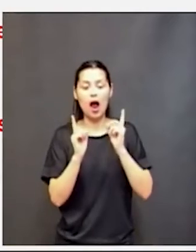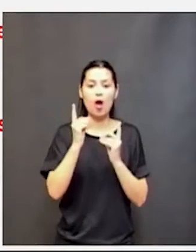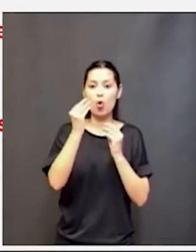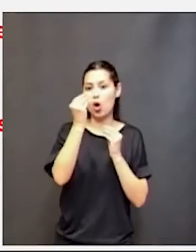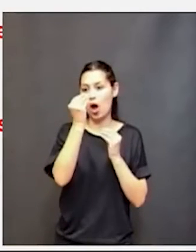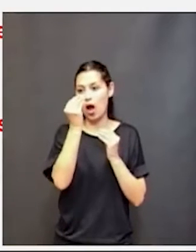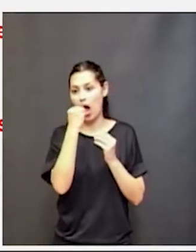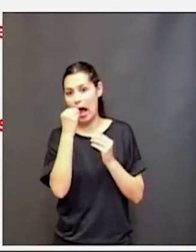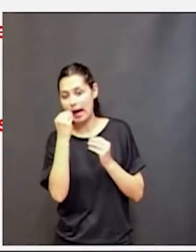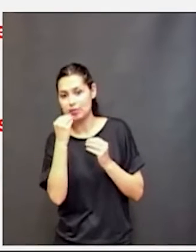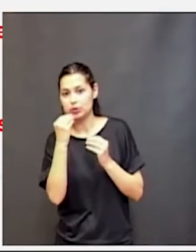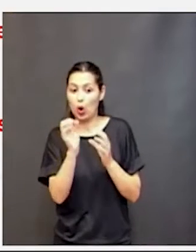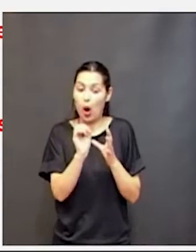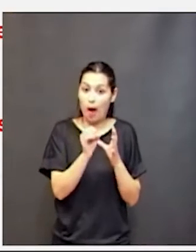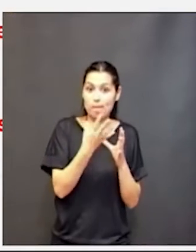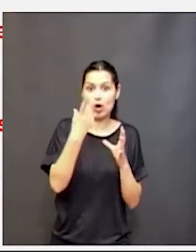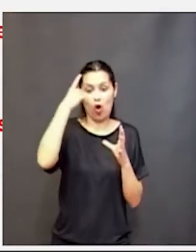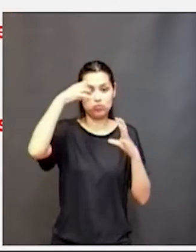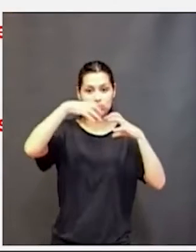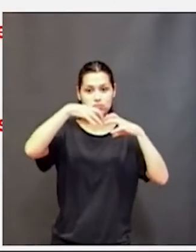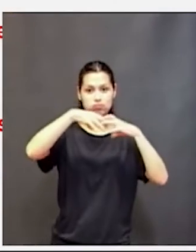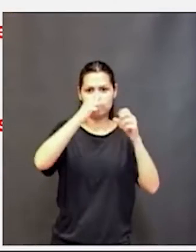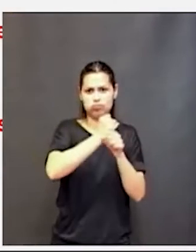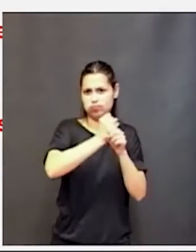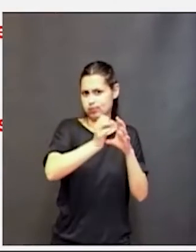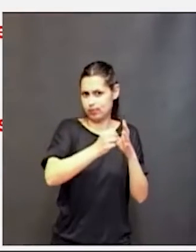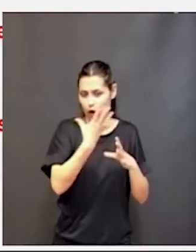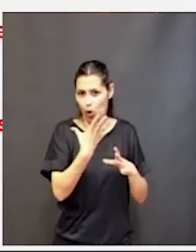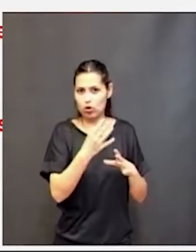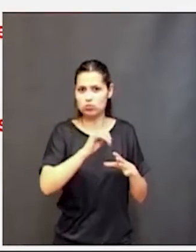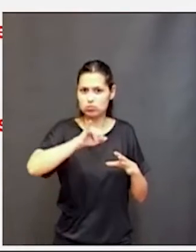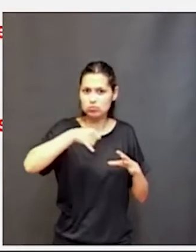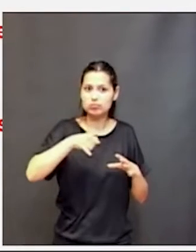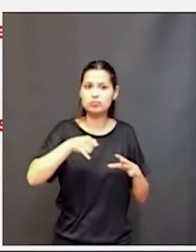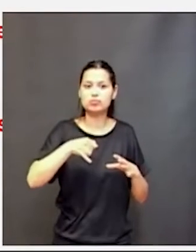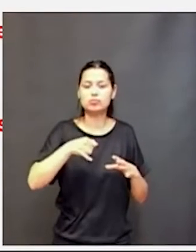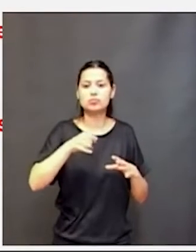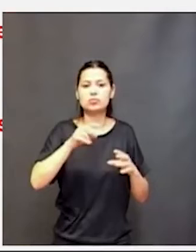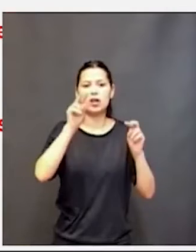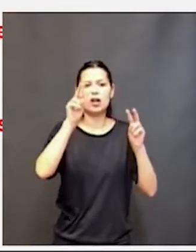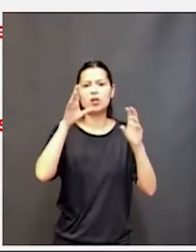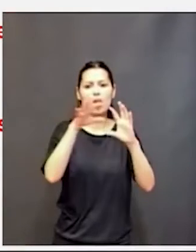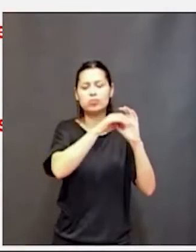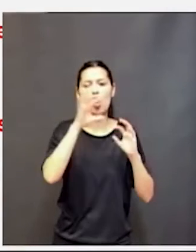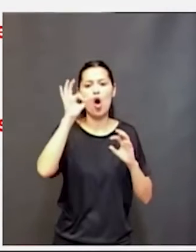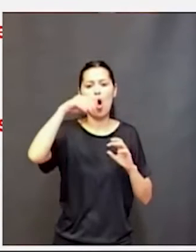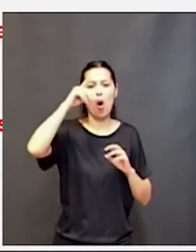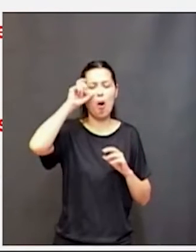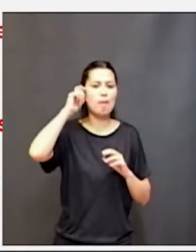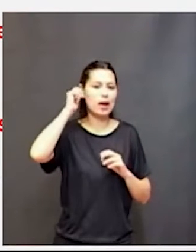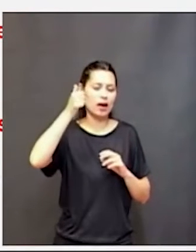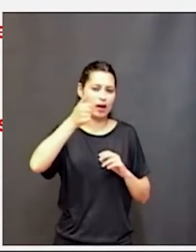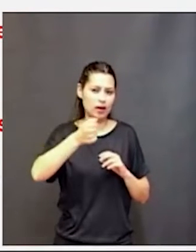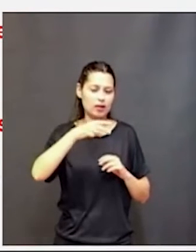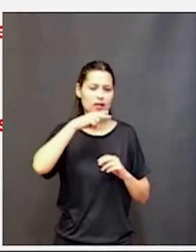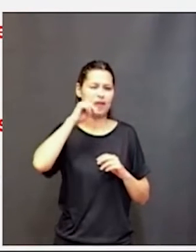favorecer del mejor funcionamiento del cerebro todo lo que tenga que ver con omega vitaminas